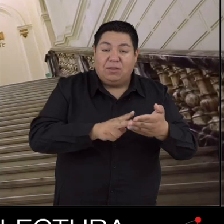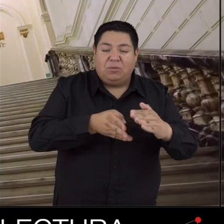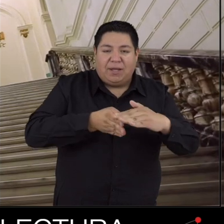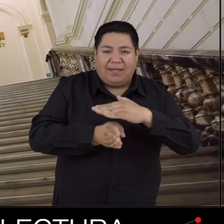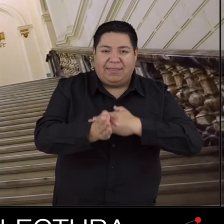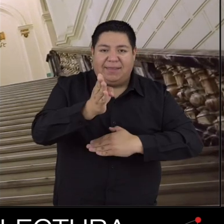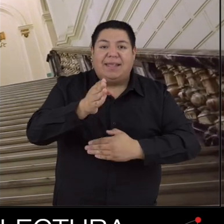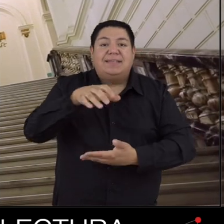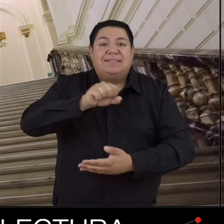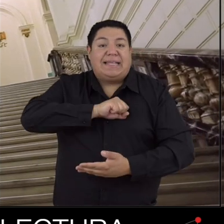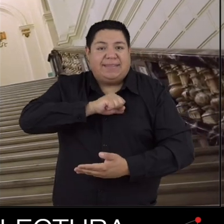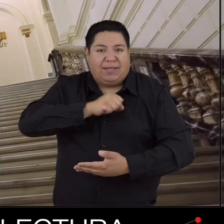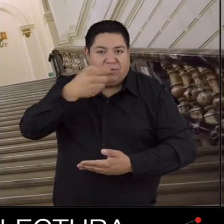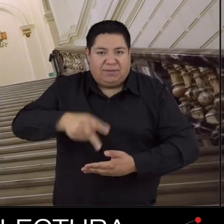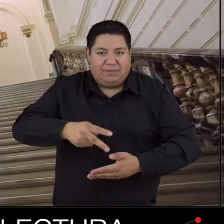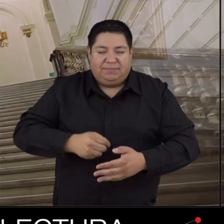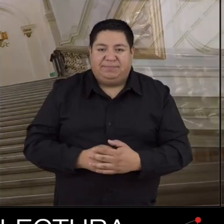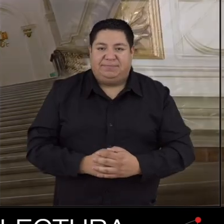sede Santiago.